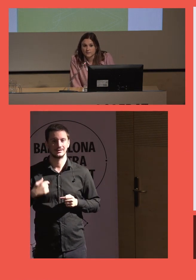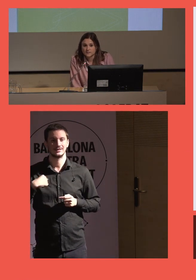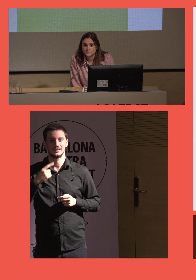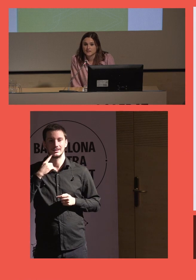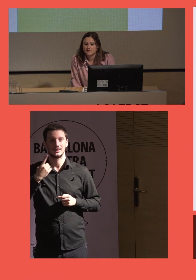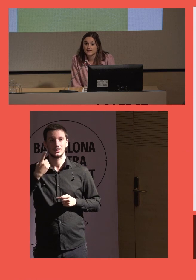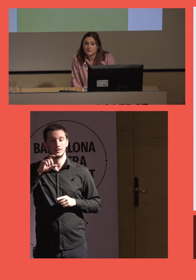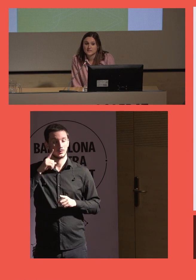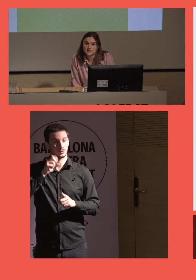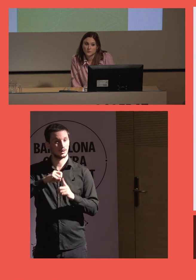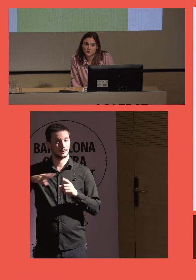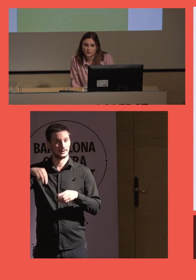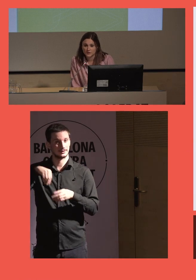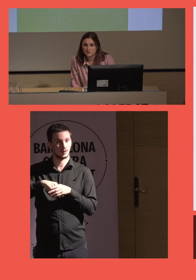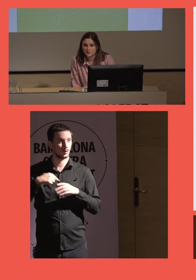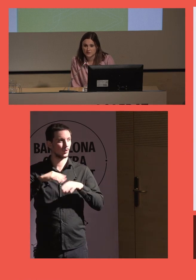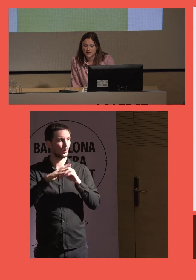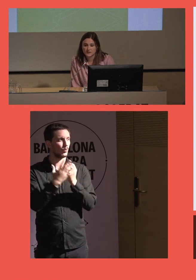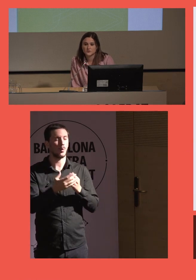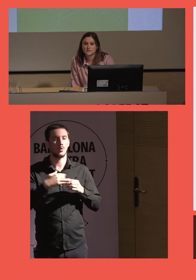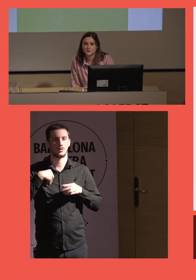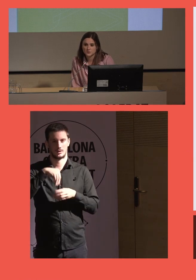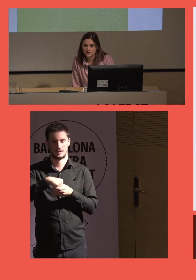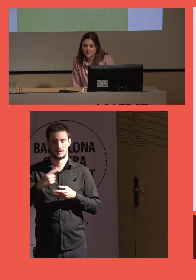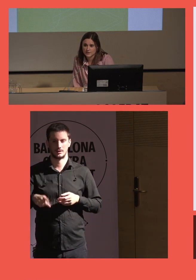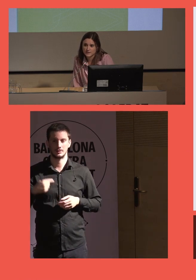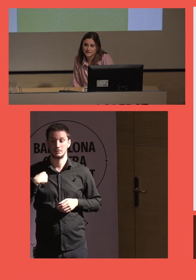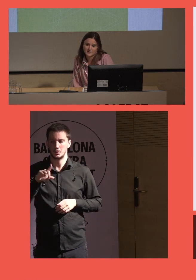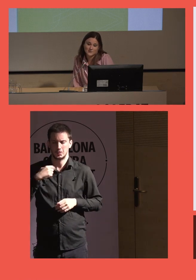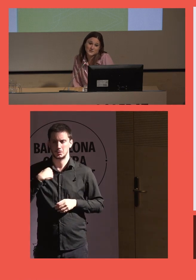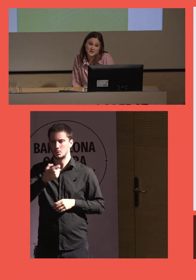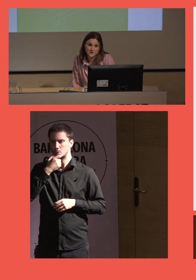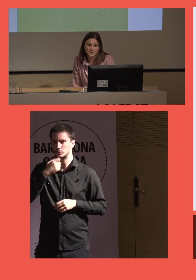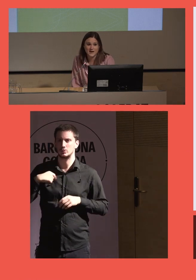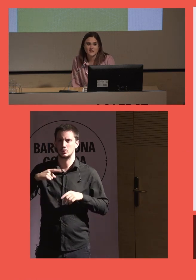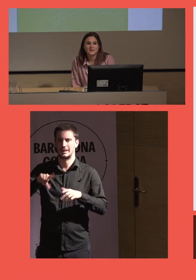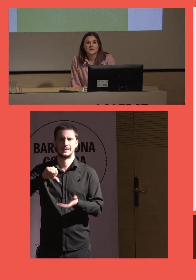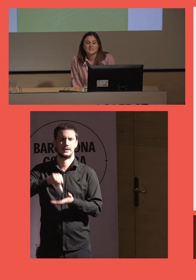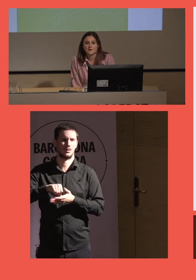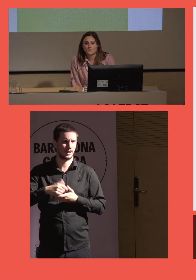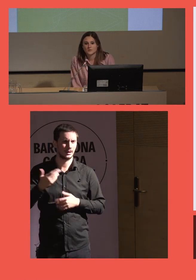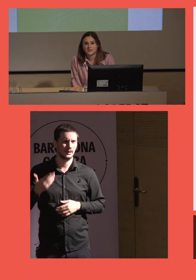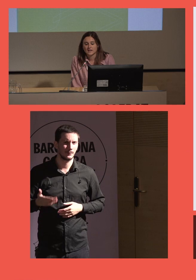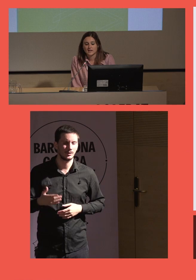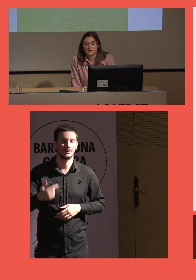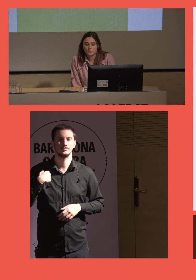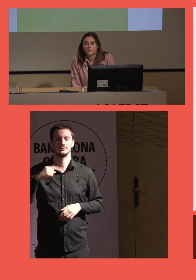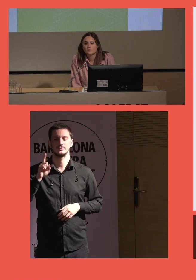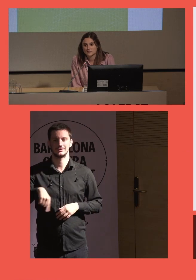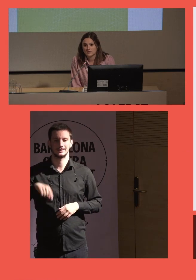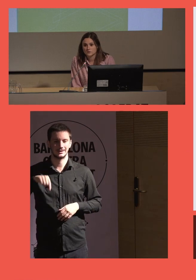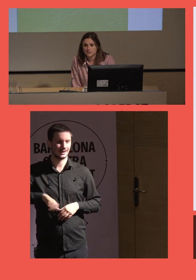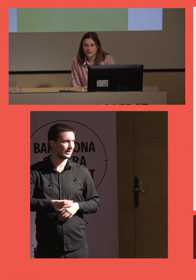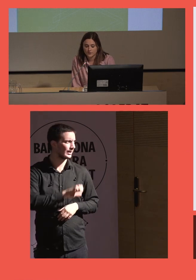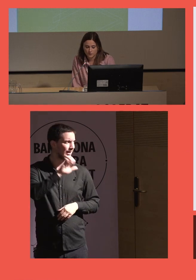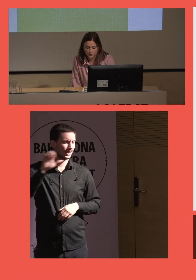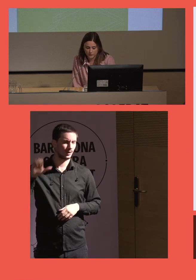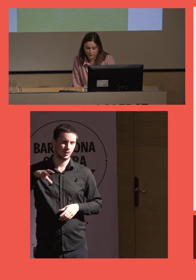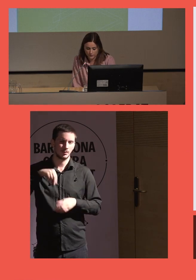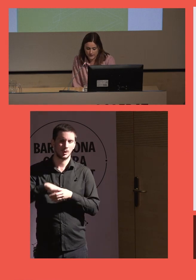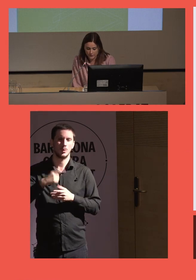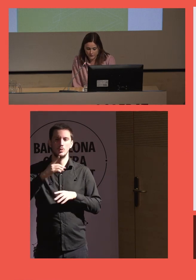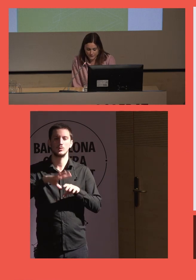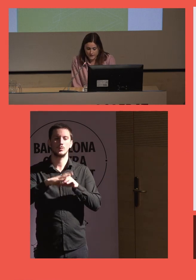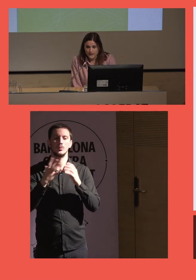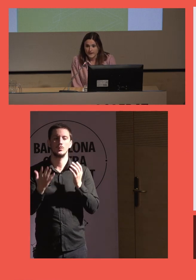intentar dar una perspectiva de lo que es el mundo rural, porque aunque a nosotras nos guste decir que es una gran ciudad, sabemos que en Europa está considerado